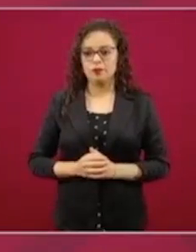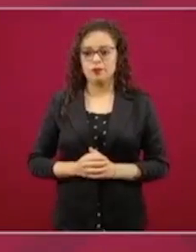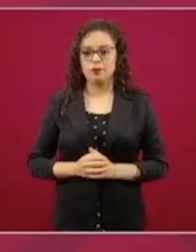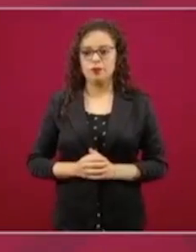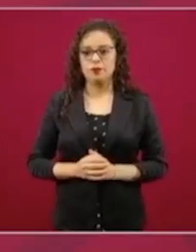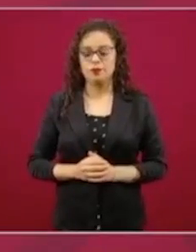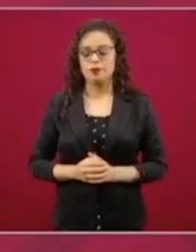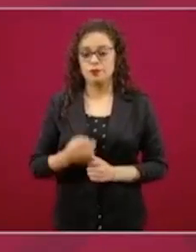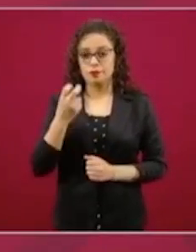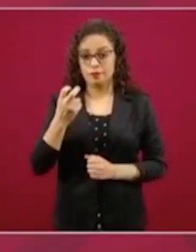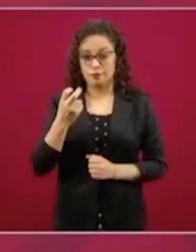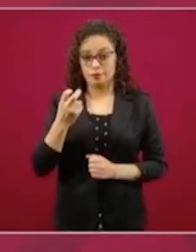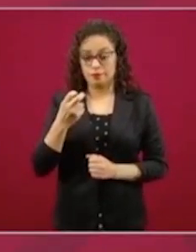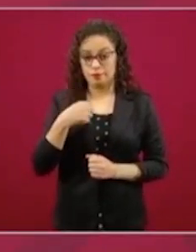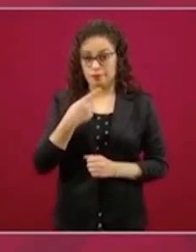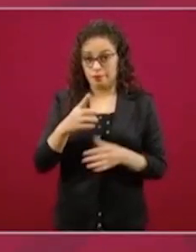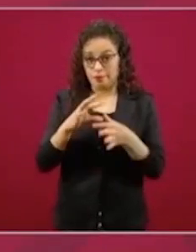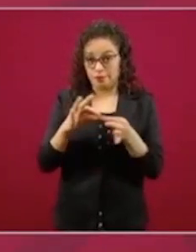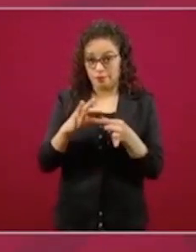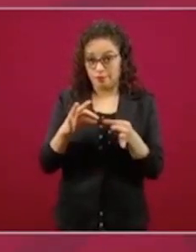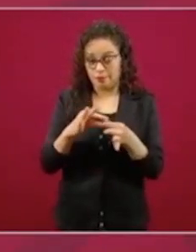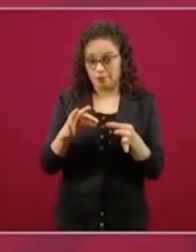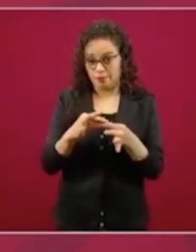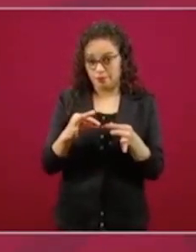Derivado de todo esto que acabo de referir,